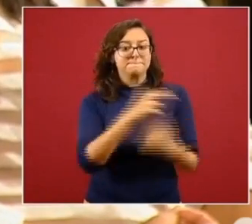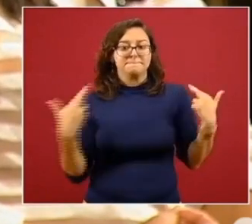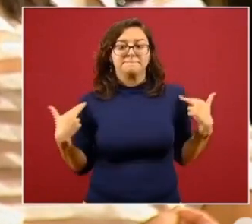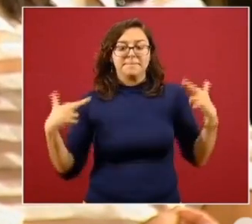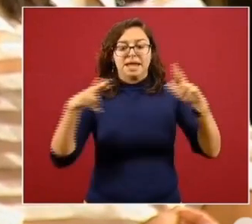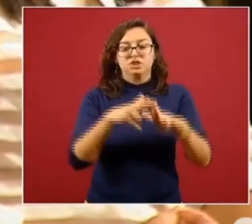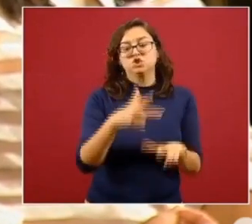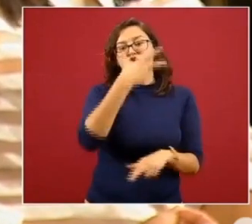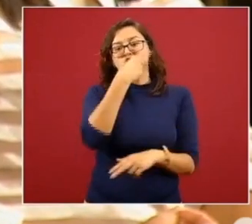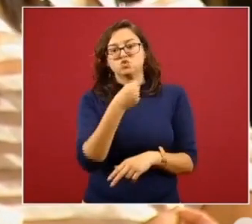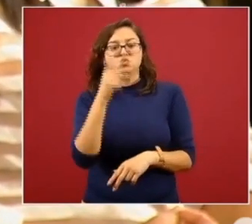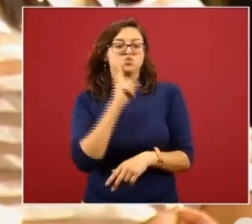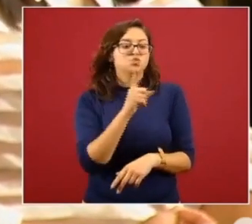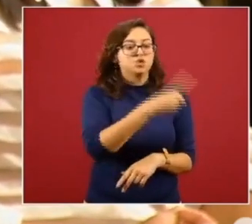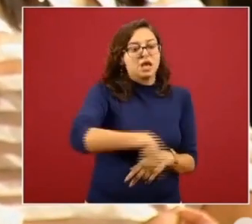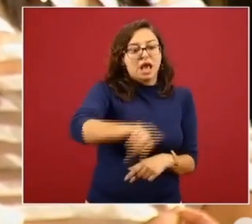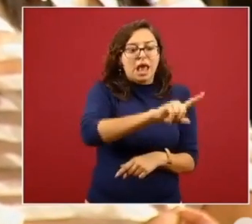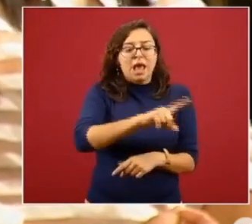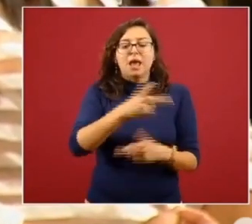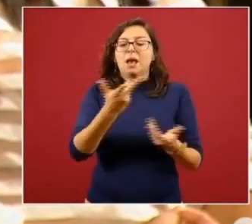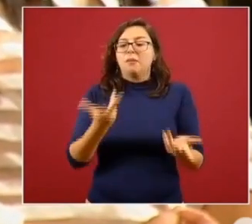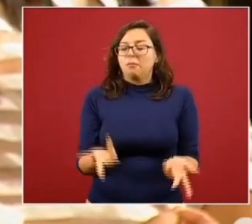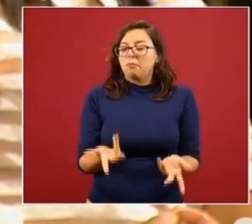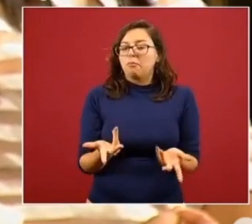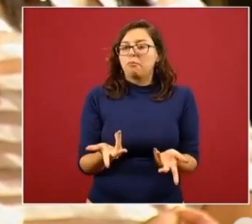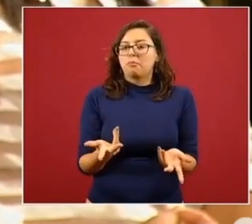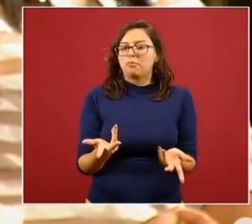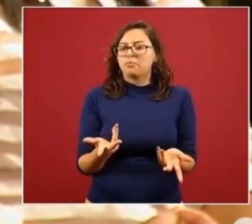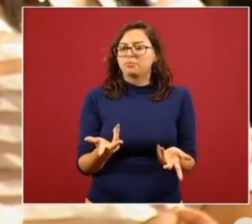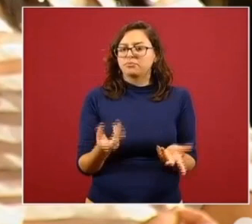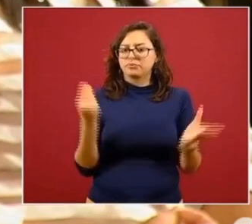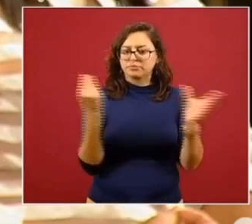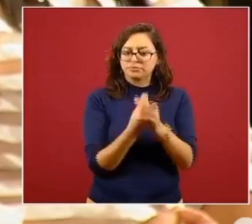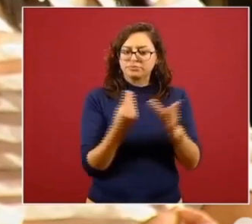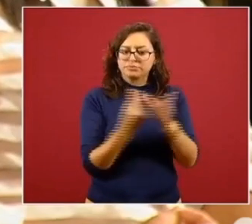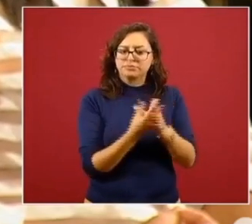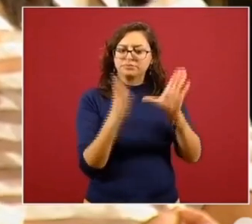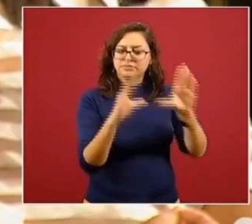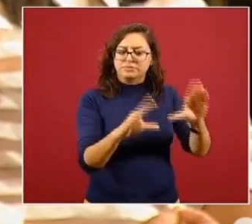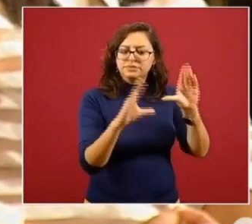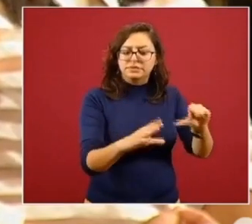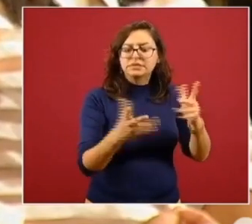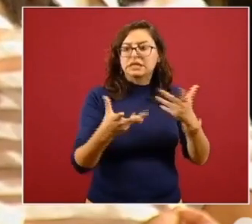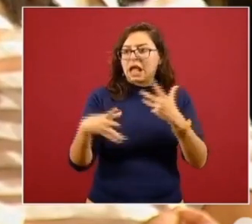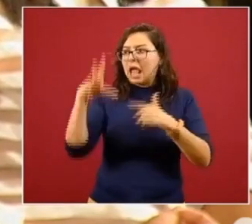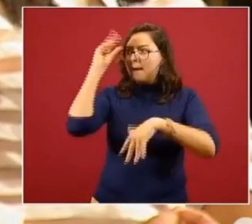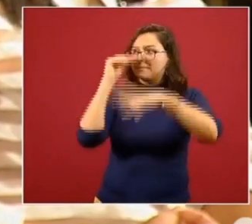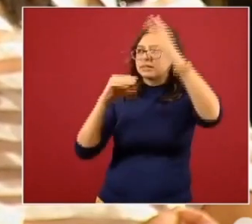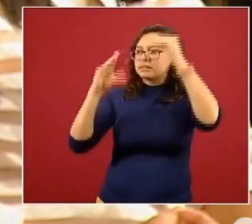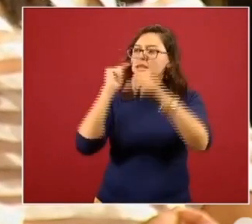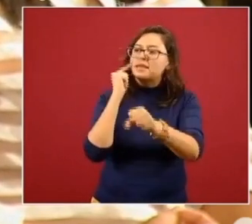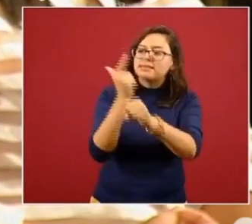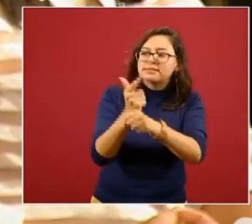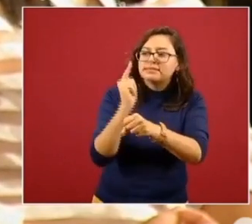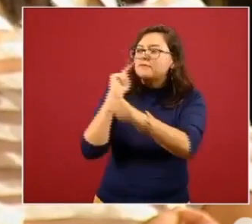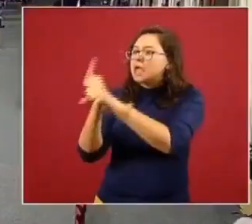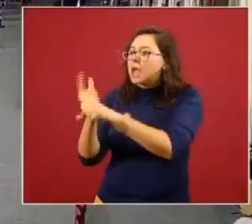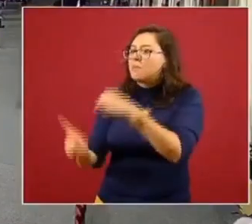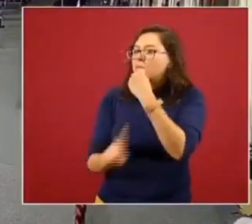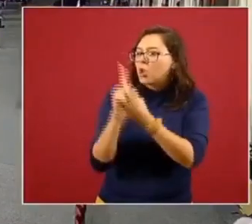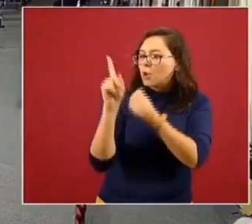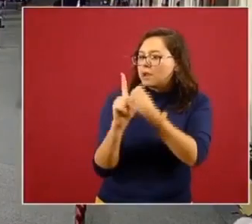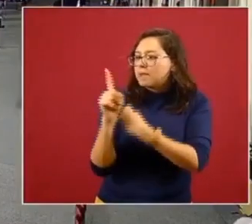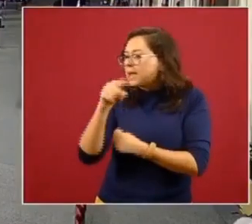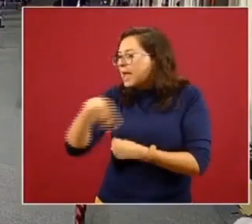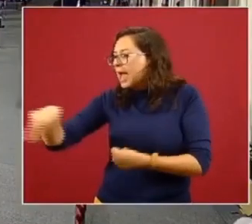para poder atender estos casos en materia de salud mental en